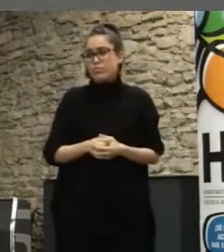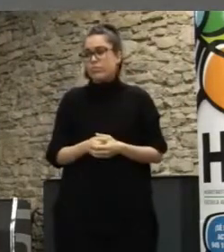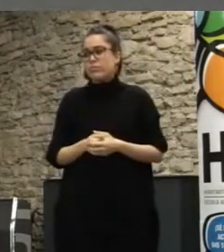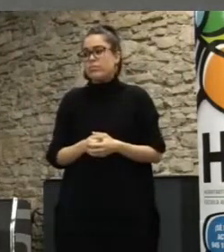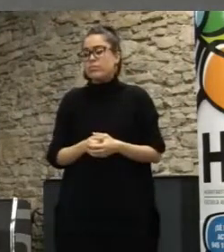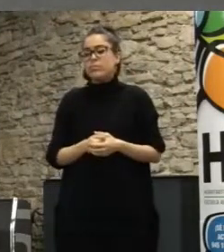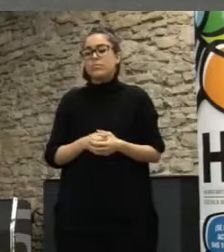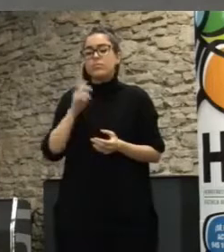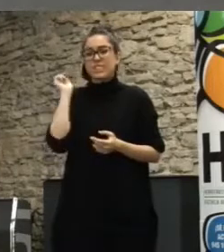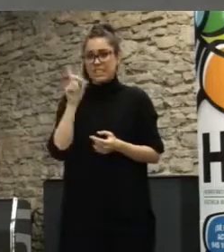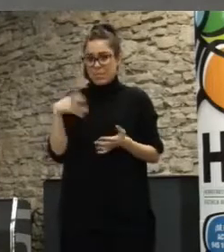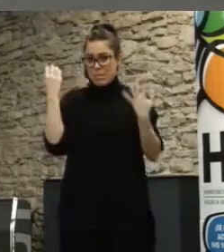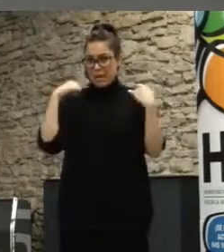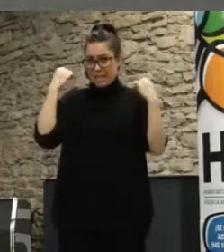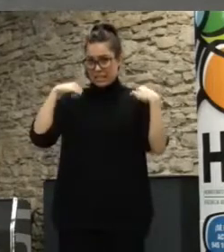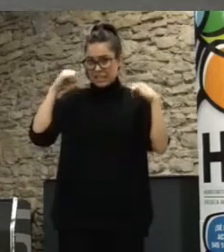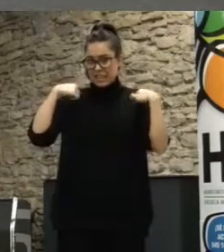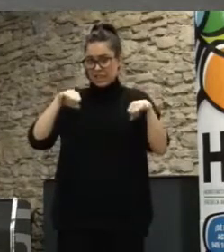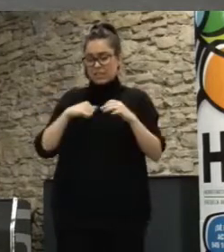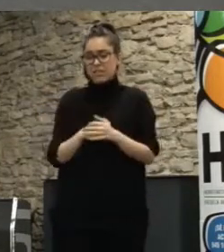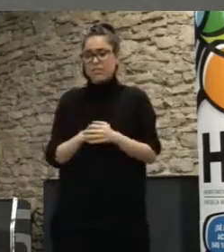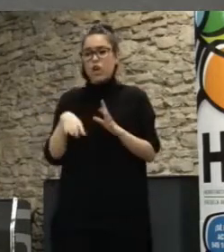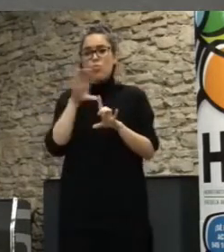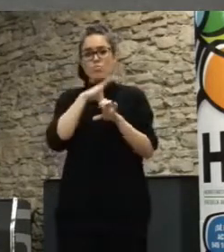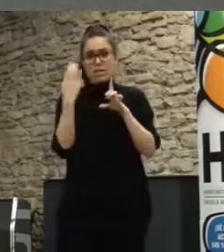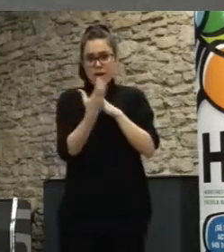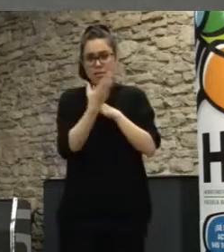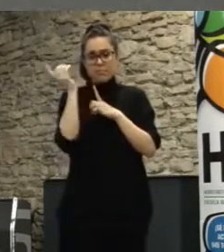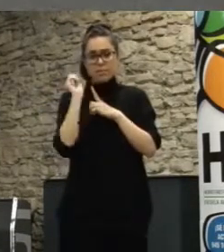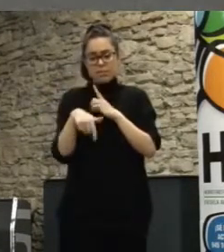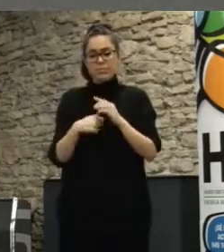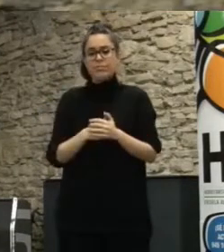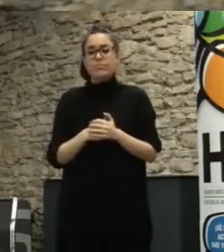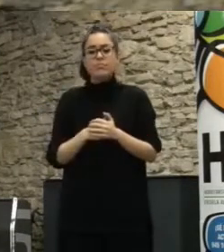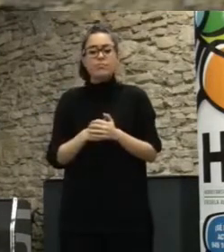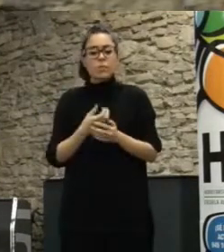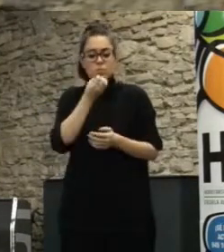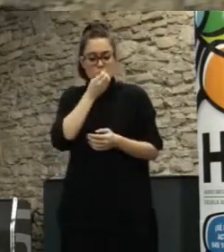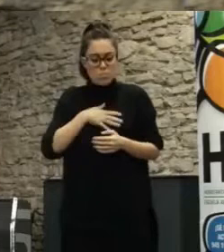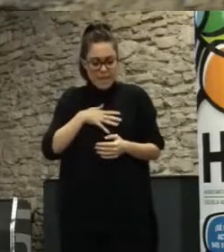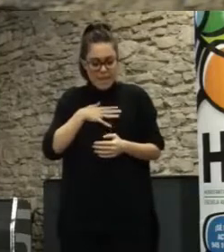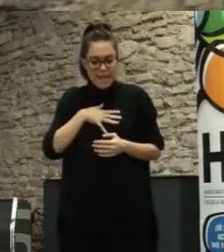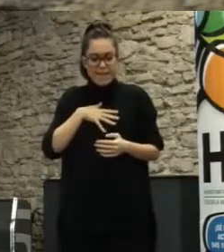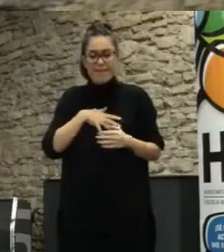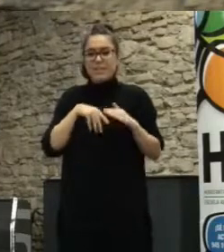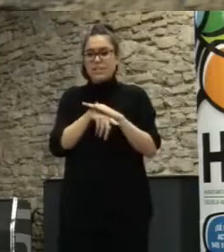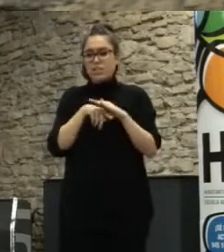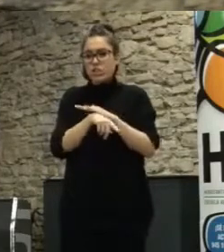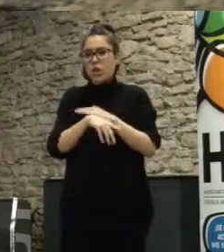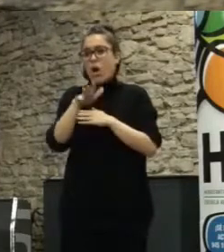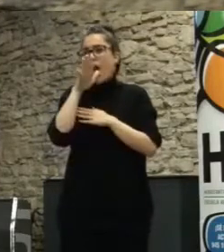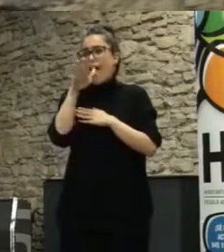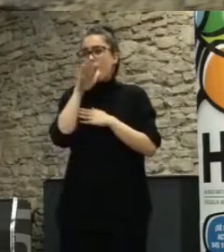las prácticas las prácticas comunales comunitarias la gestión de un bien el consejo de agua de Valencia los bosques